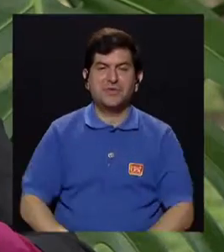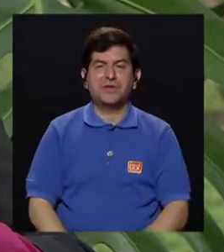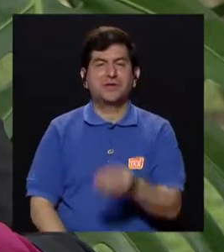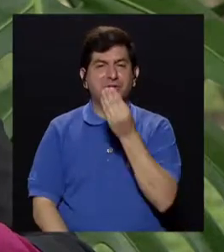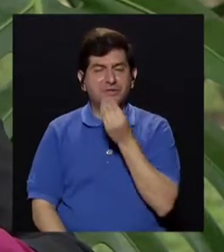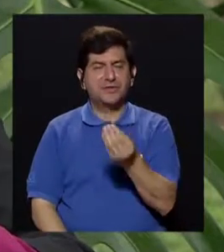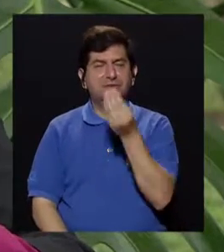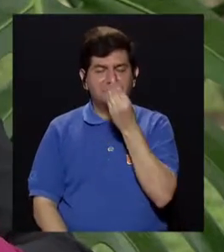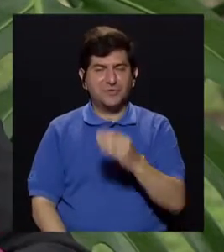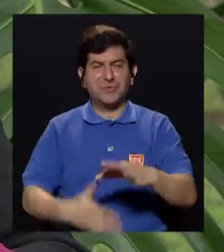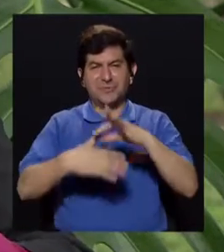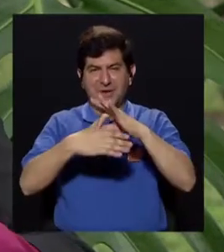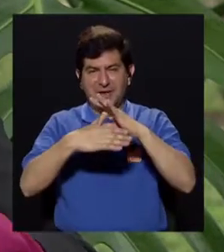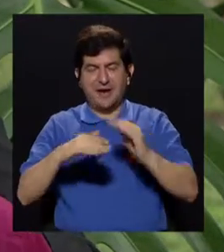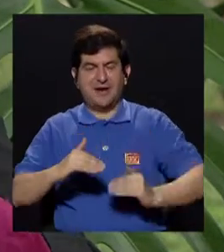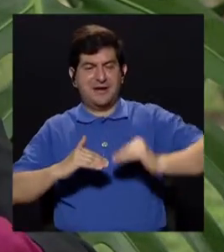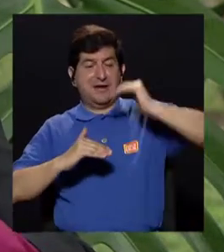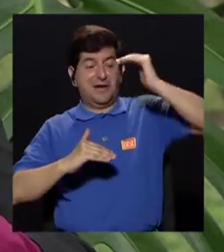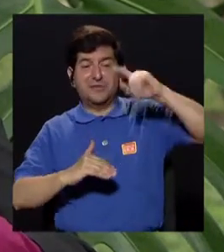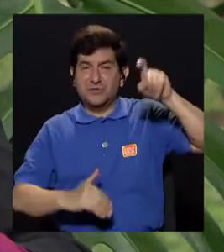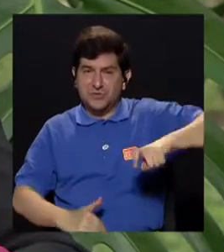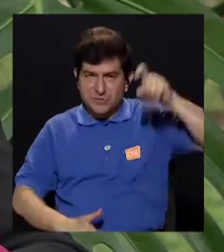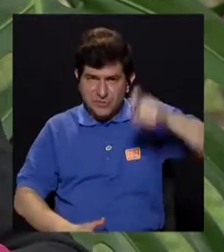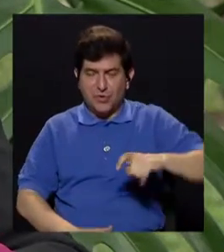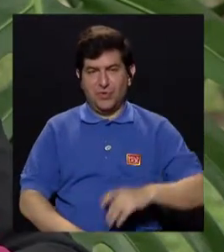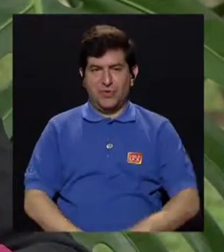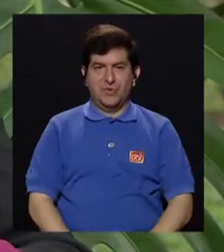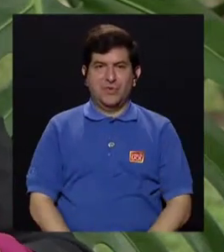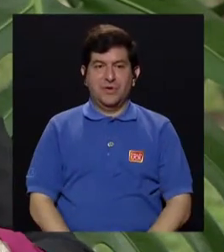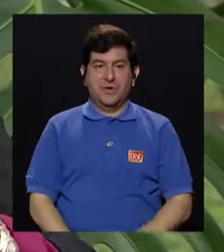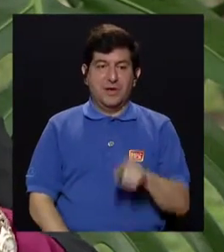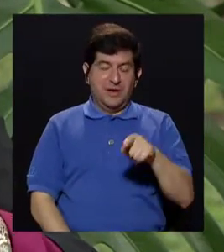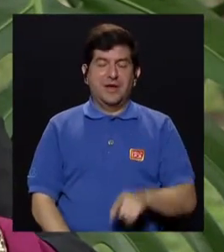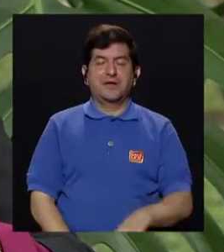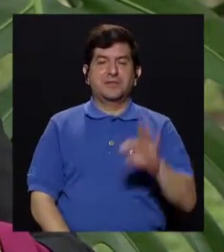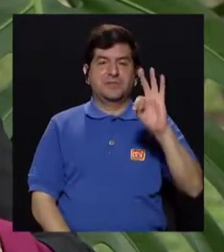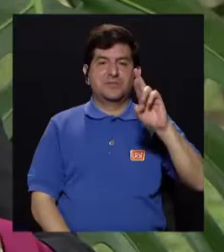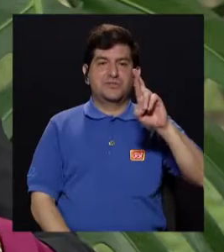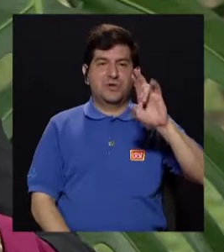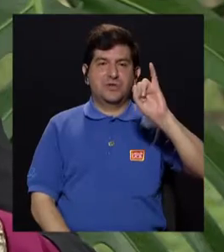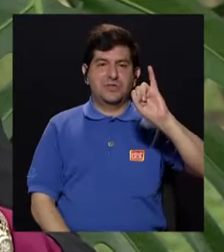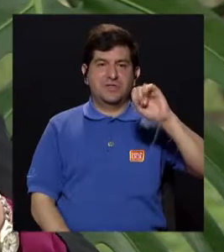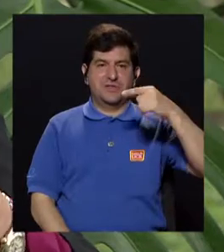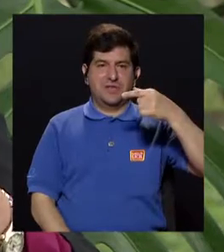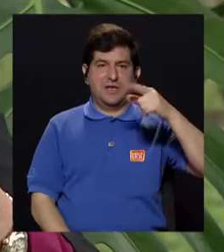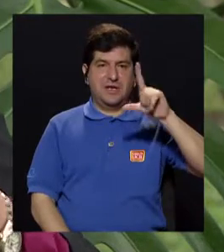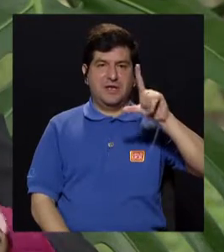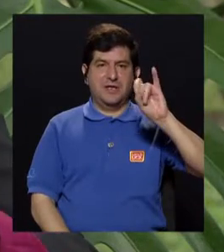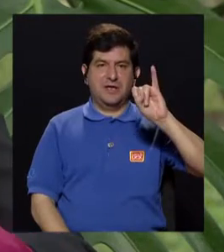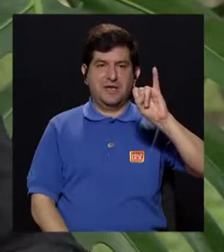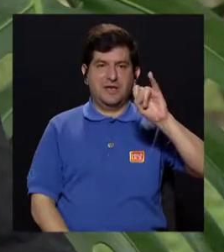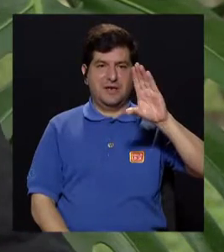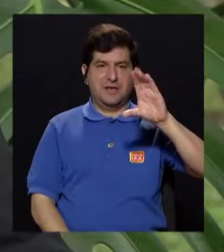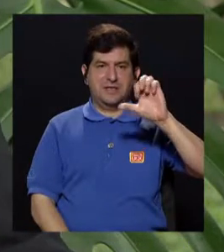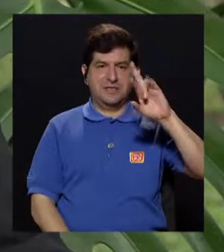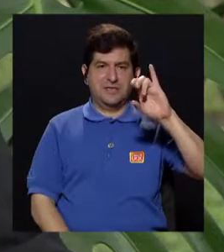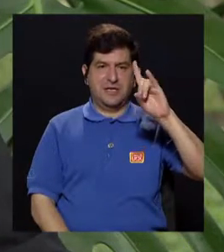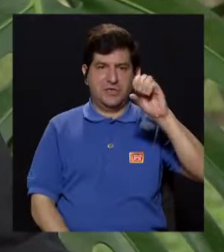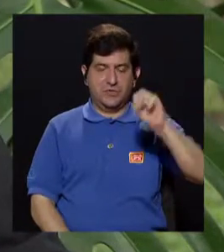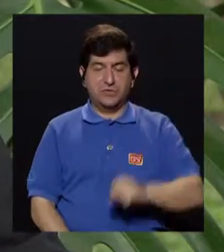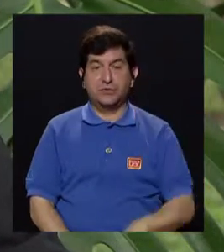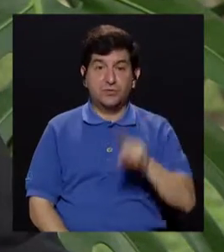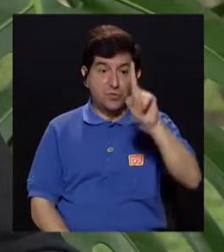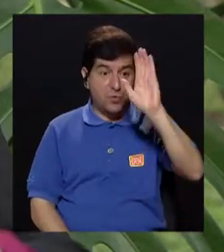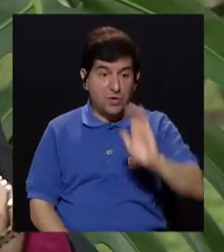comen cantidades de carne más allá de lo que necesitan son los triglicéridos. Usted sabe lo que es encontrar un niño de cinco años con los